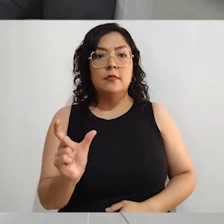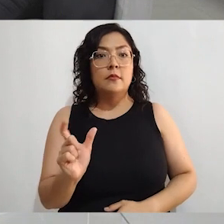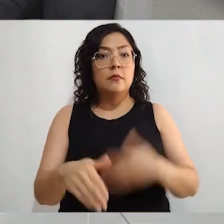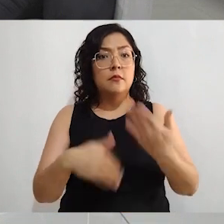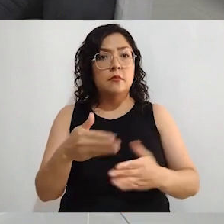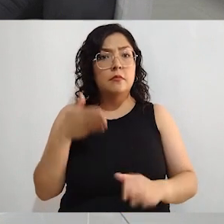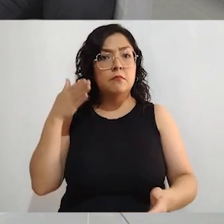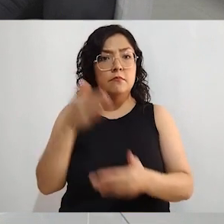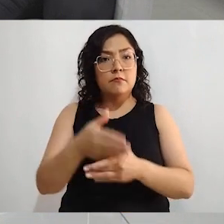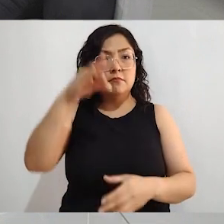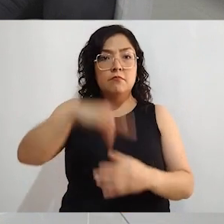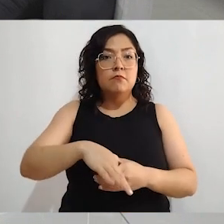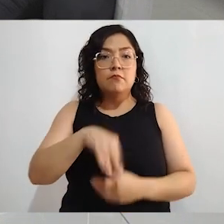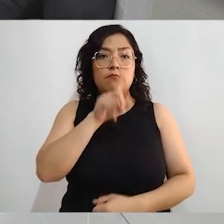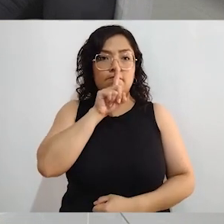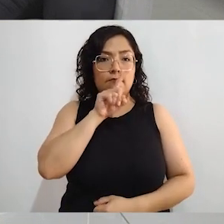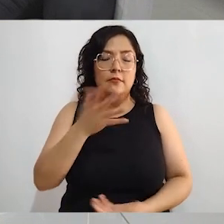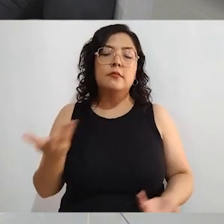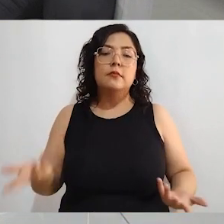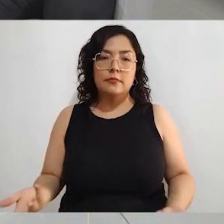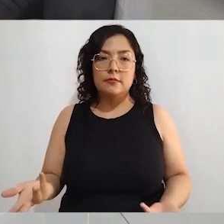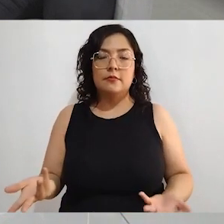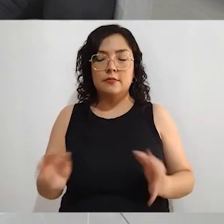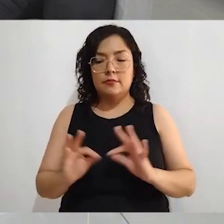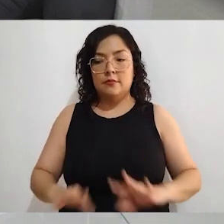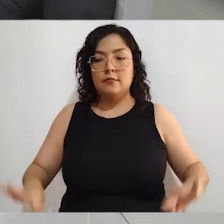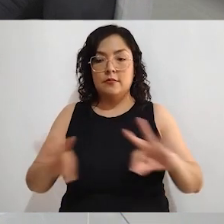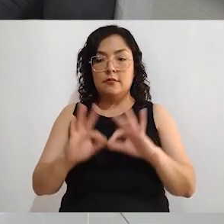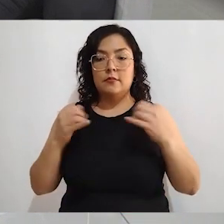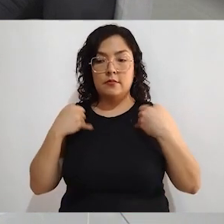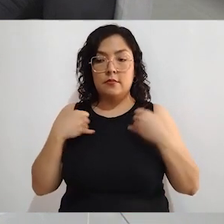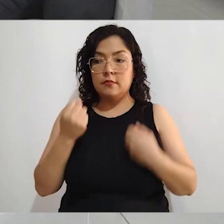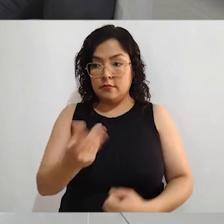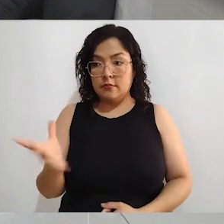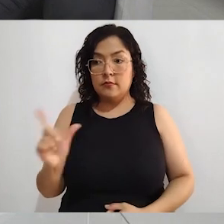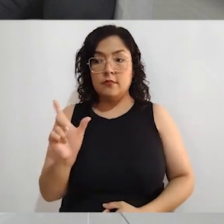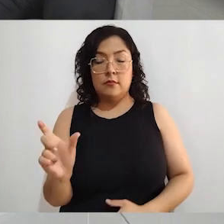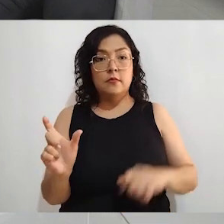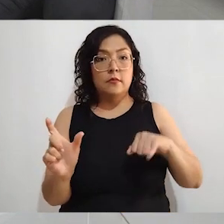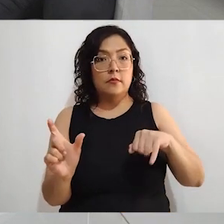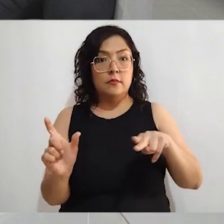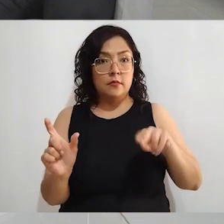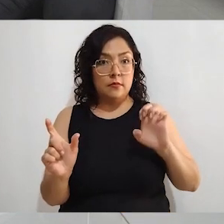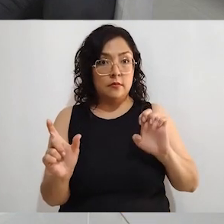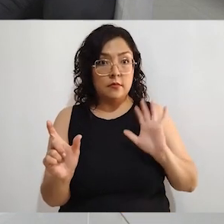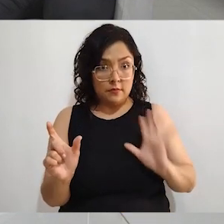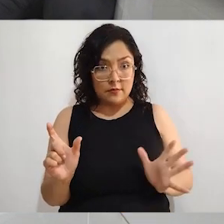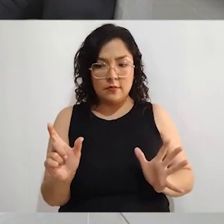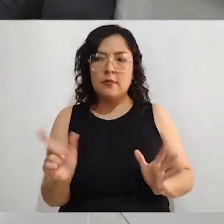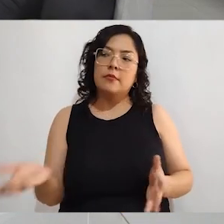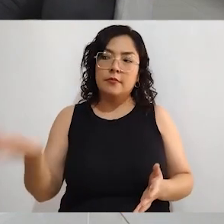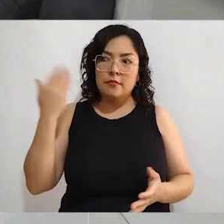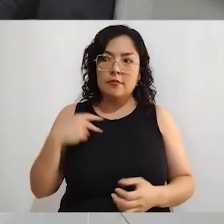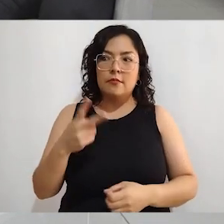muy importantes para lograr que ese sector tan importante vaya a ejercer su voto. Pero también ahorita mencionaba dentro de las